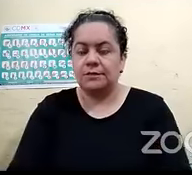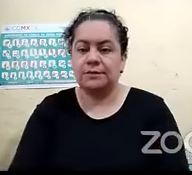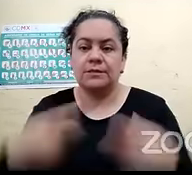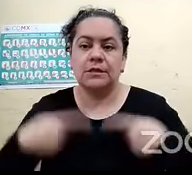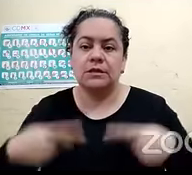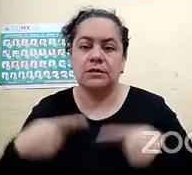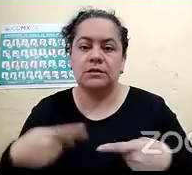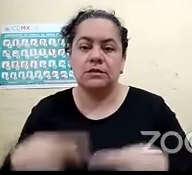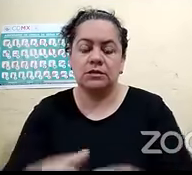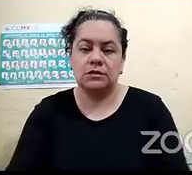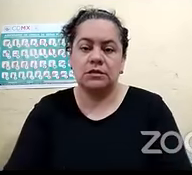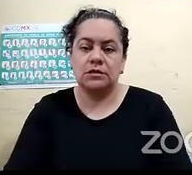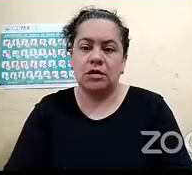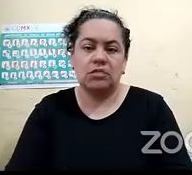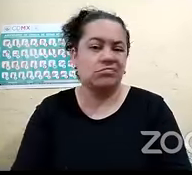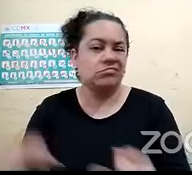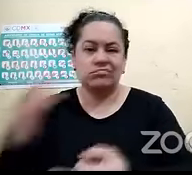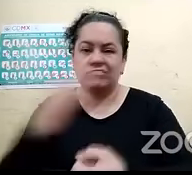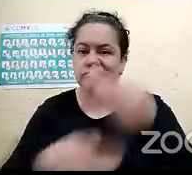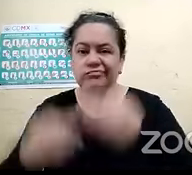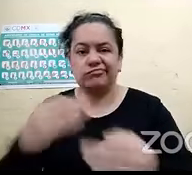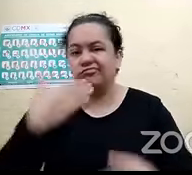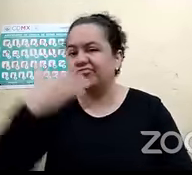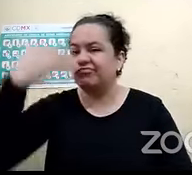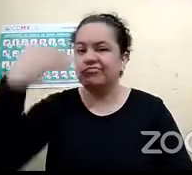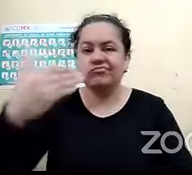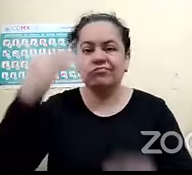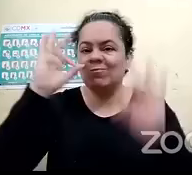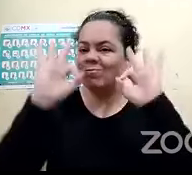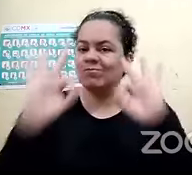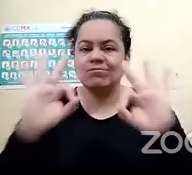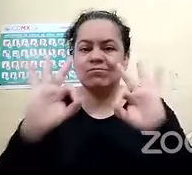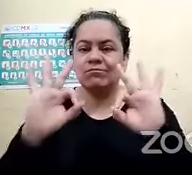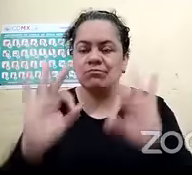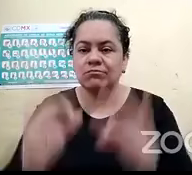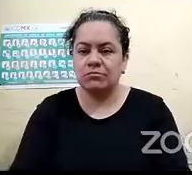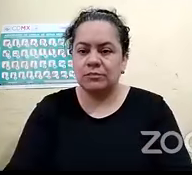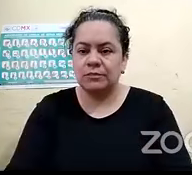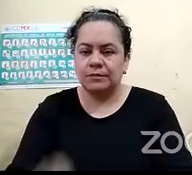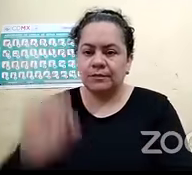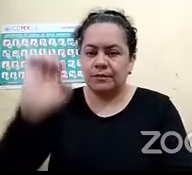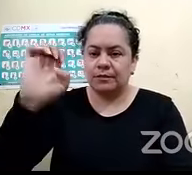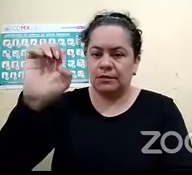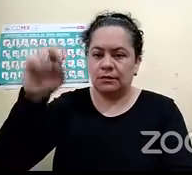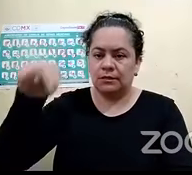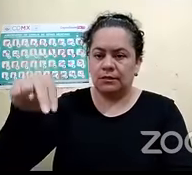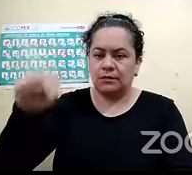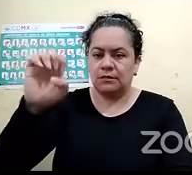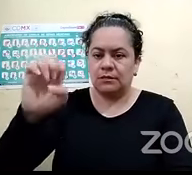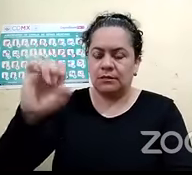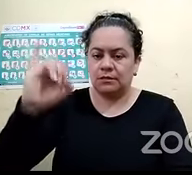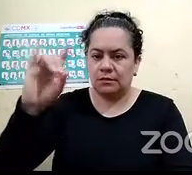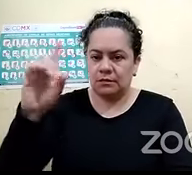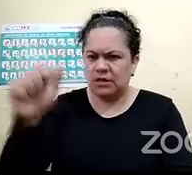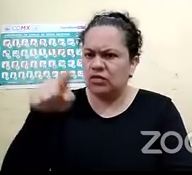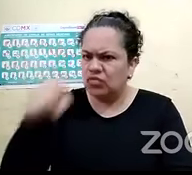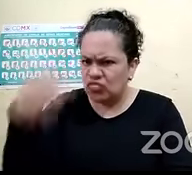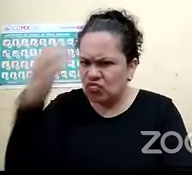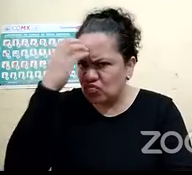las herramientas que hay perfecto Eneida tú conoces edificios algunos inmuebles